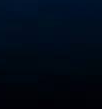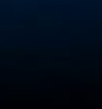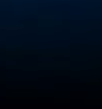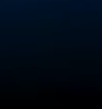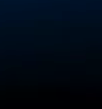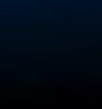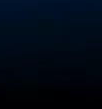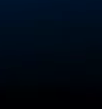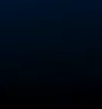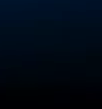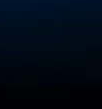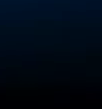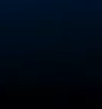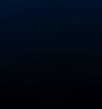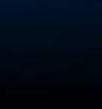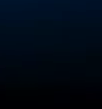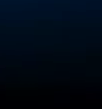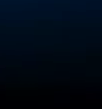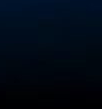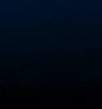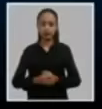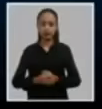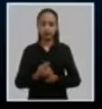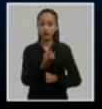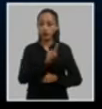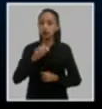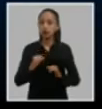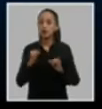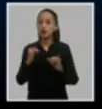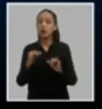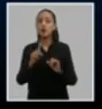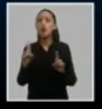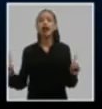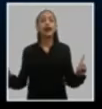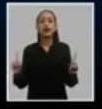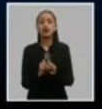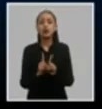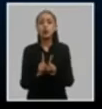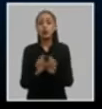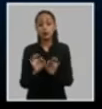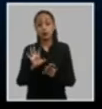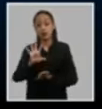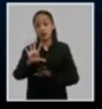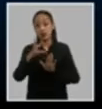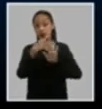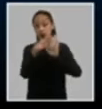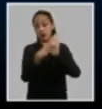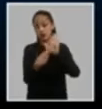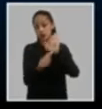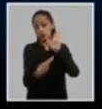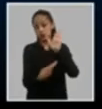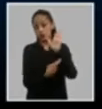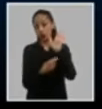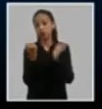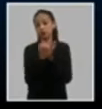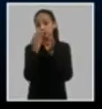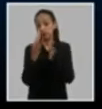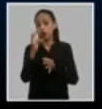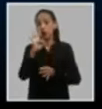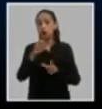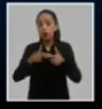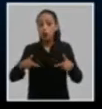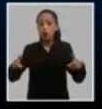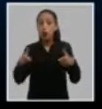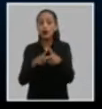amigos televidentes les hemos ofrecido un resumen con las cinco resoluciones aprobadas por el octavo